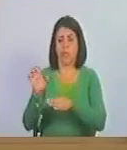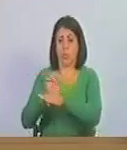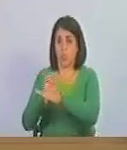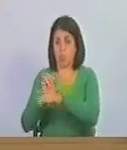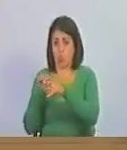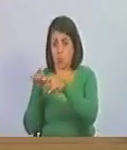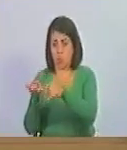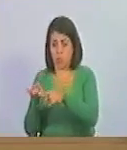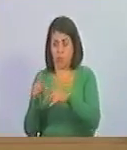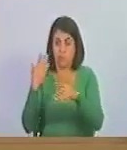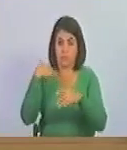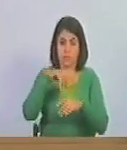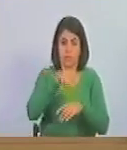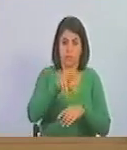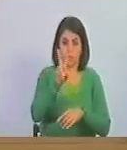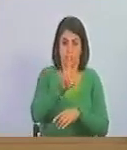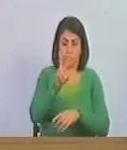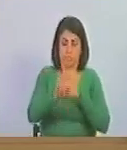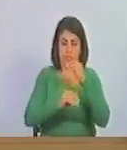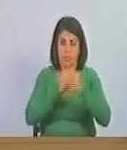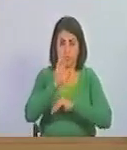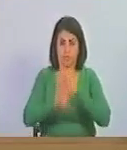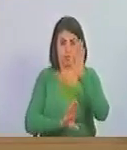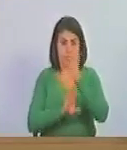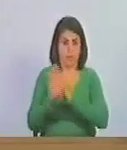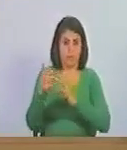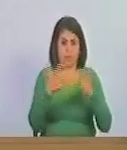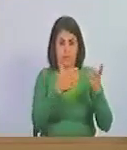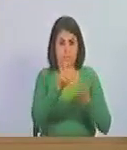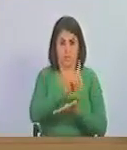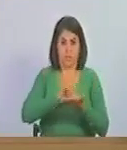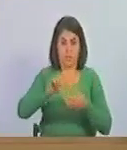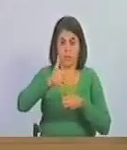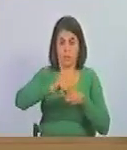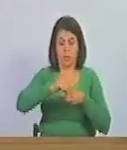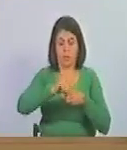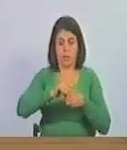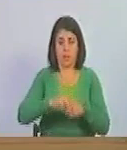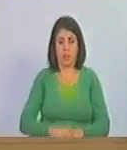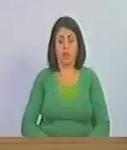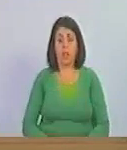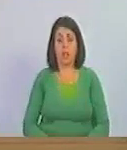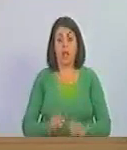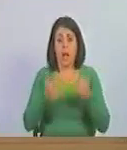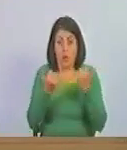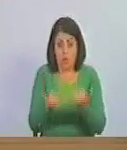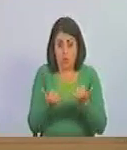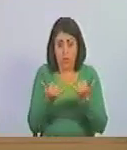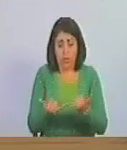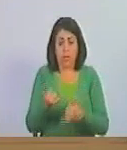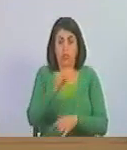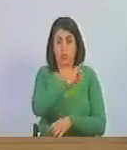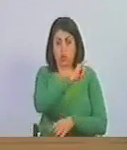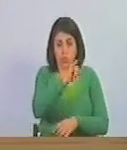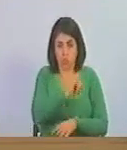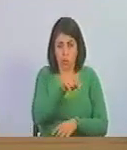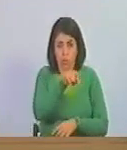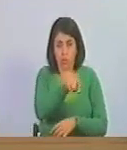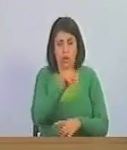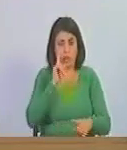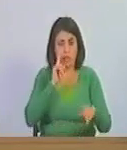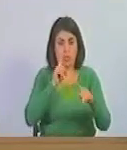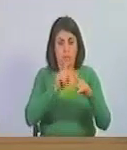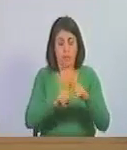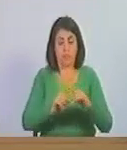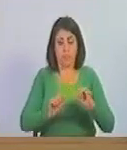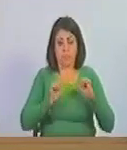mientras en tierras venezolanas se desarrollaba la batalla naval del lago de Maracaibo en el actual estado Zulia como suceso